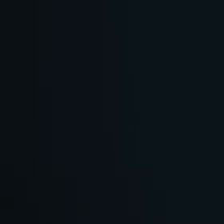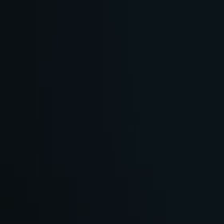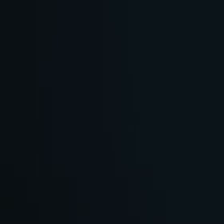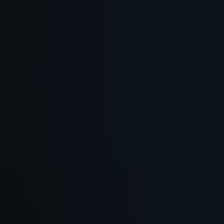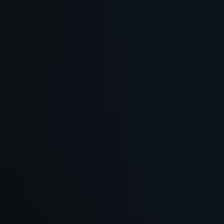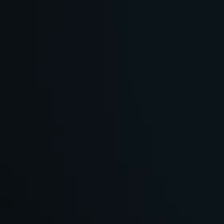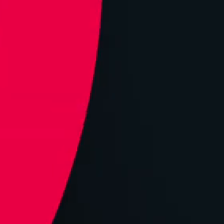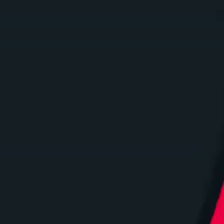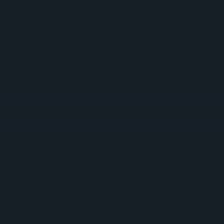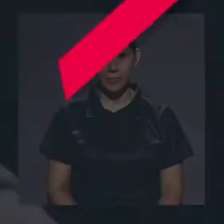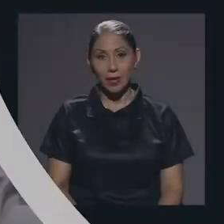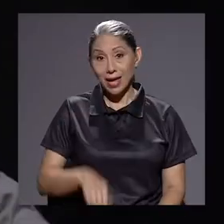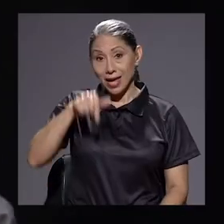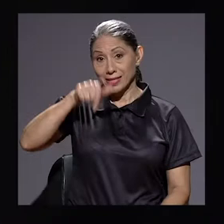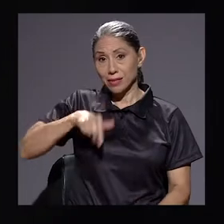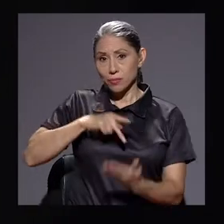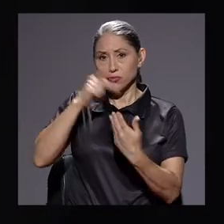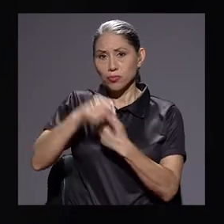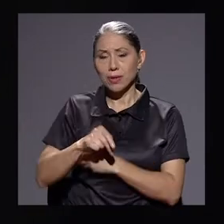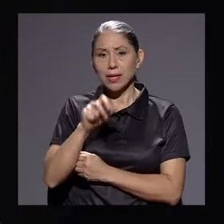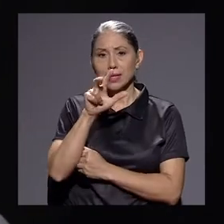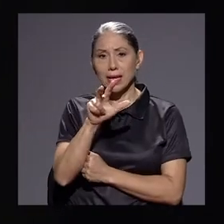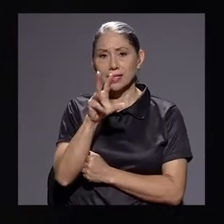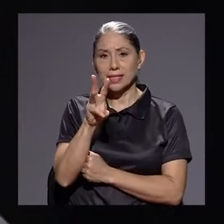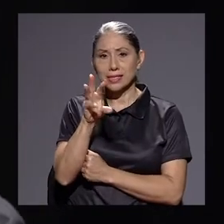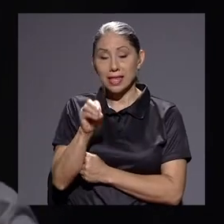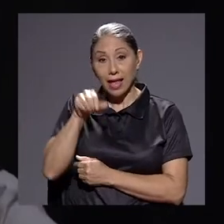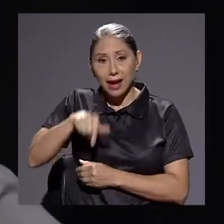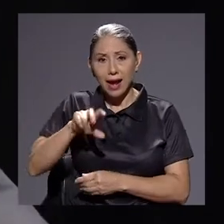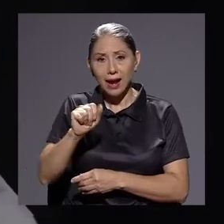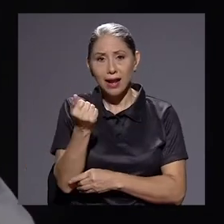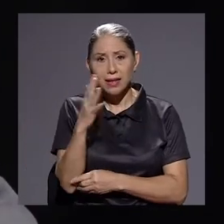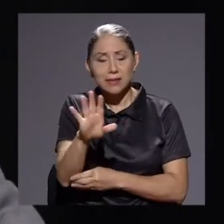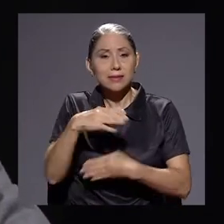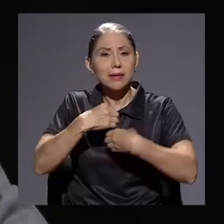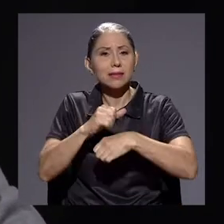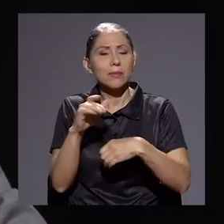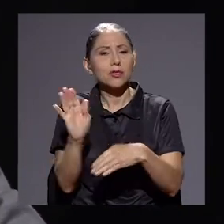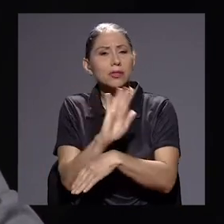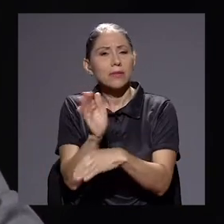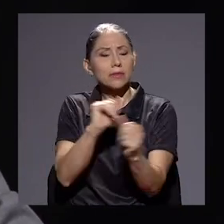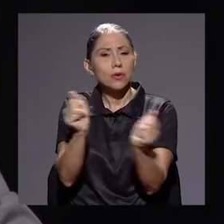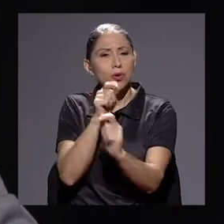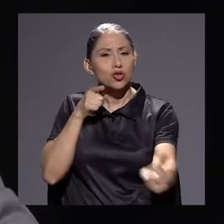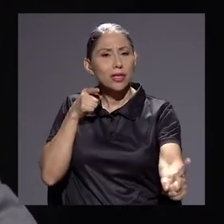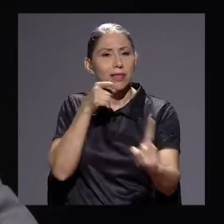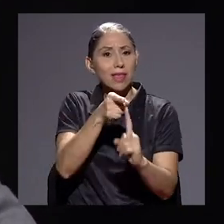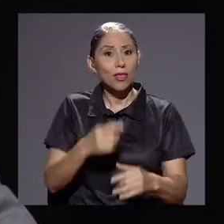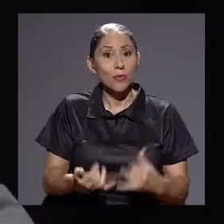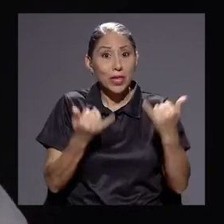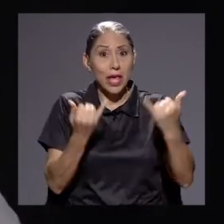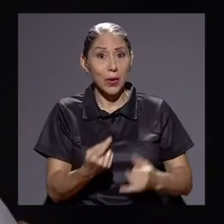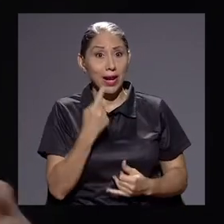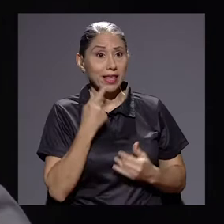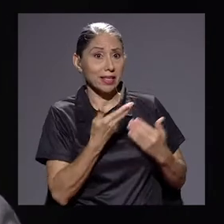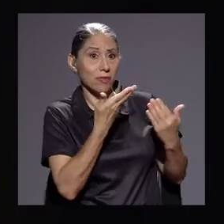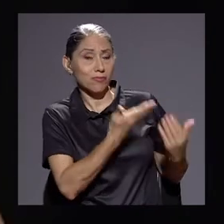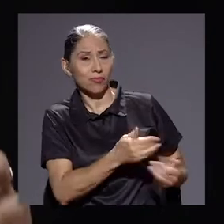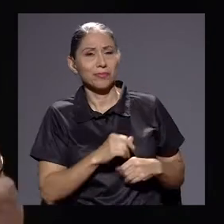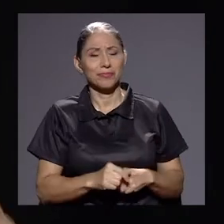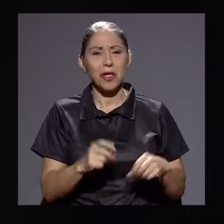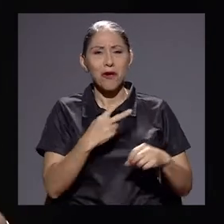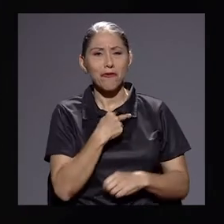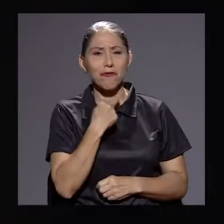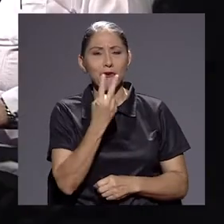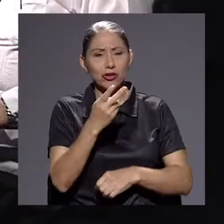Música Estamos en 360 acá en el canal 15 donde hacemos televisión con sentido y ahora le decía a nuestro invitado